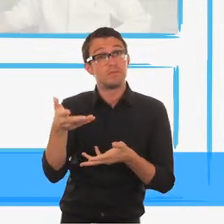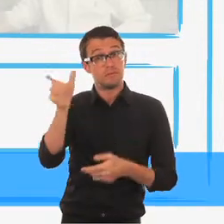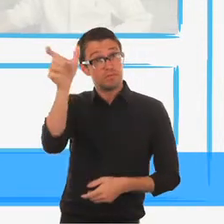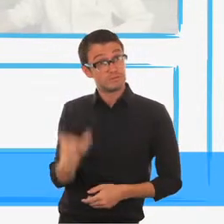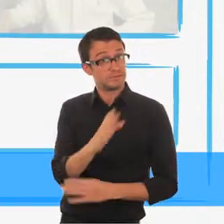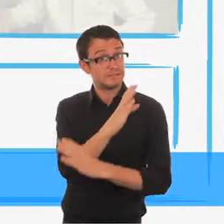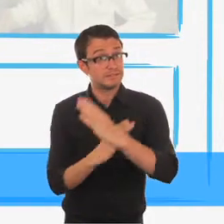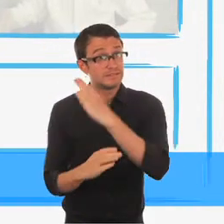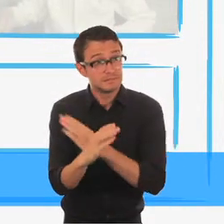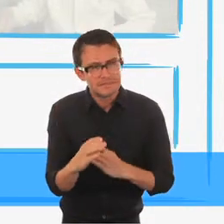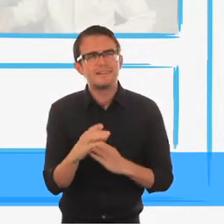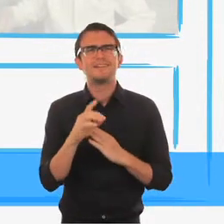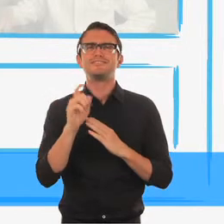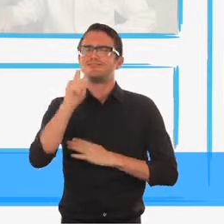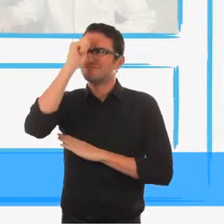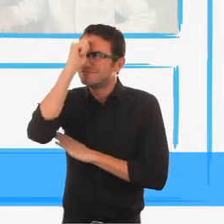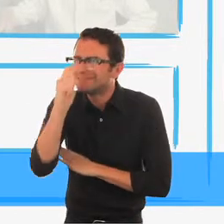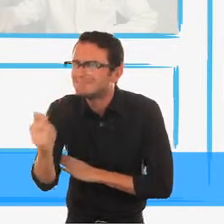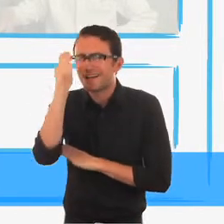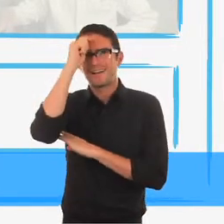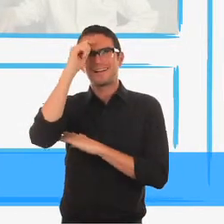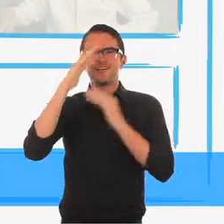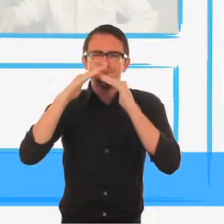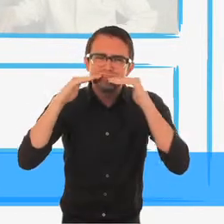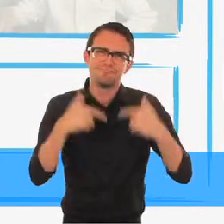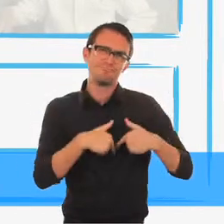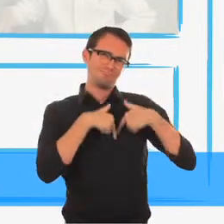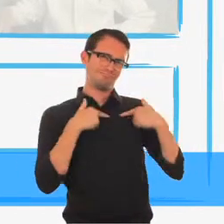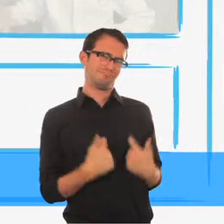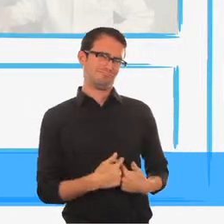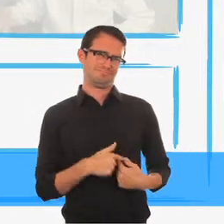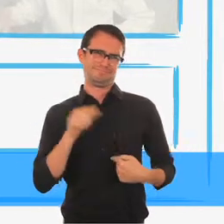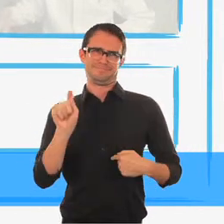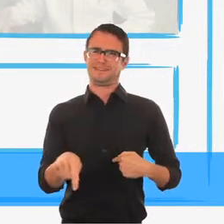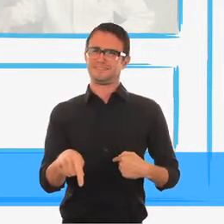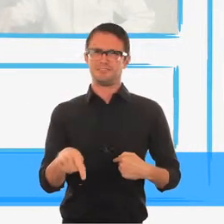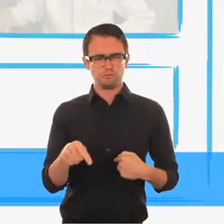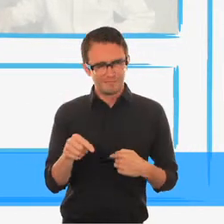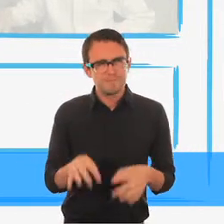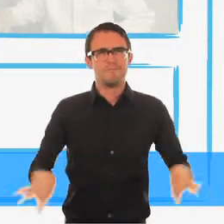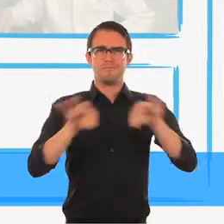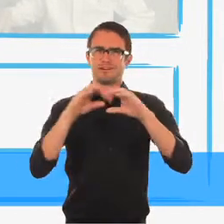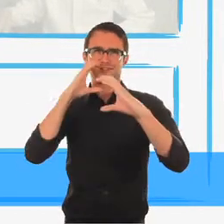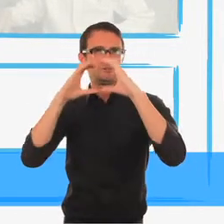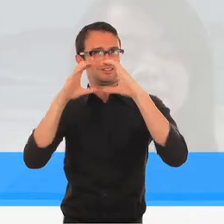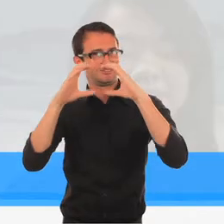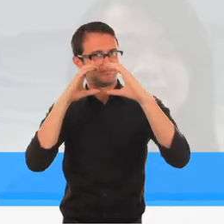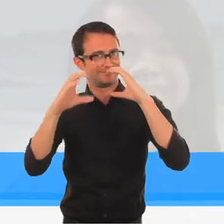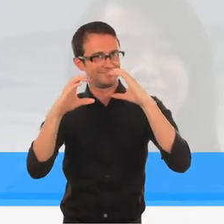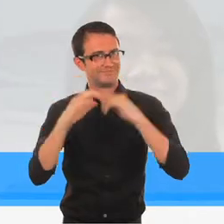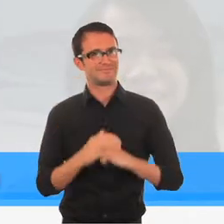es un sentido común, sensibilidad y habilidades interpersonales básicas para establecer una comunicación buena y mutuamente satisfactoria.